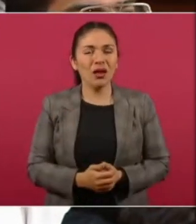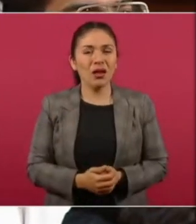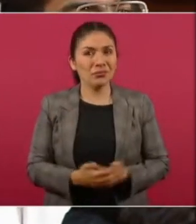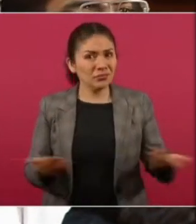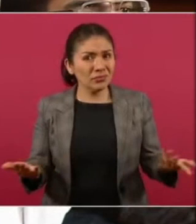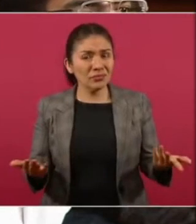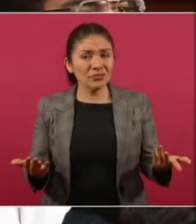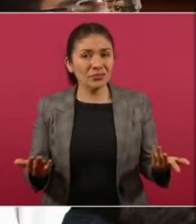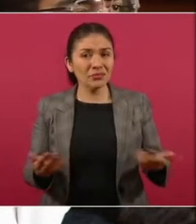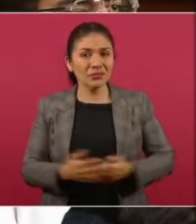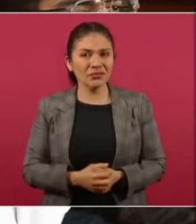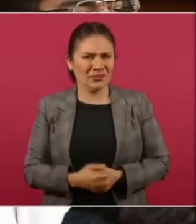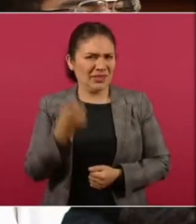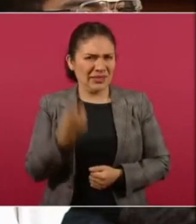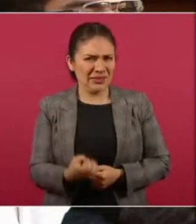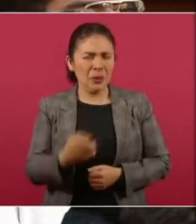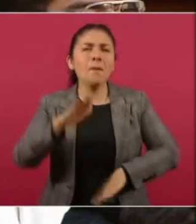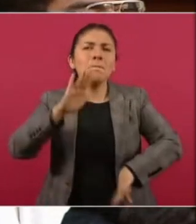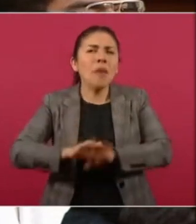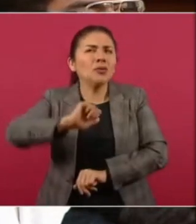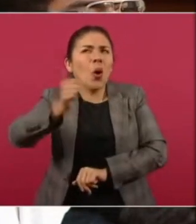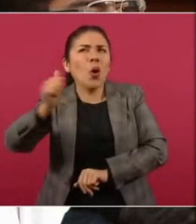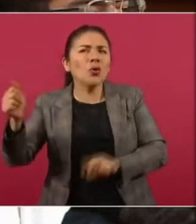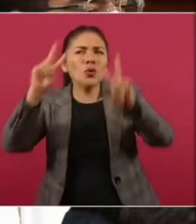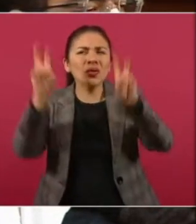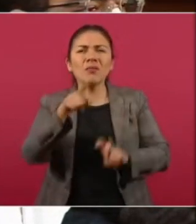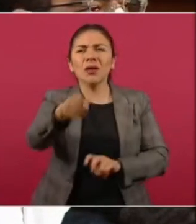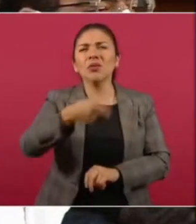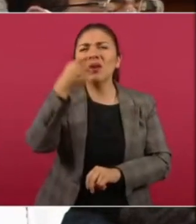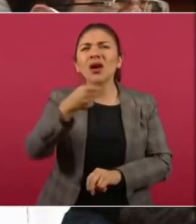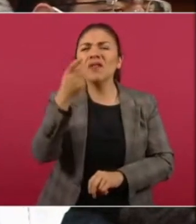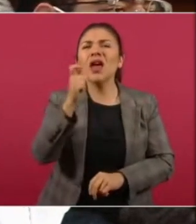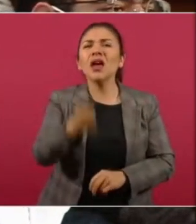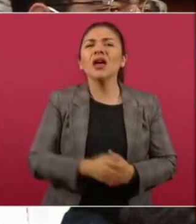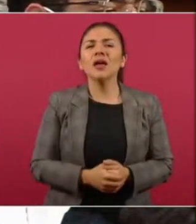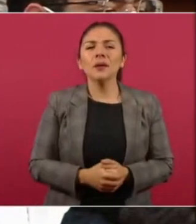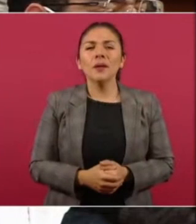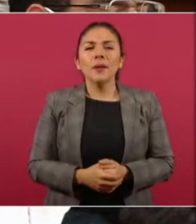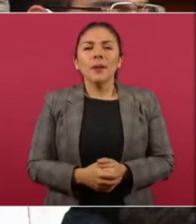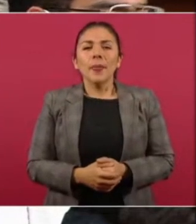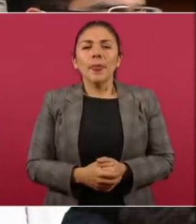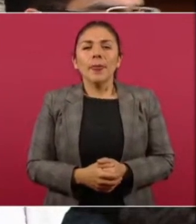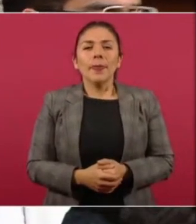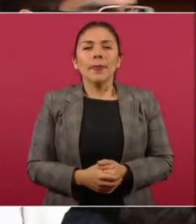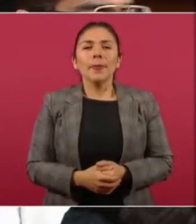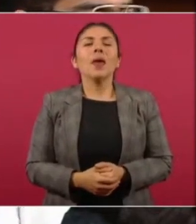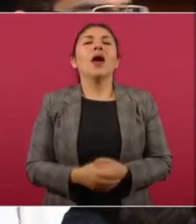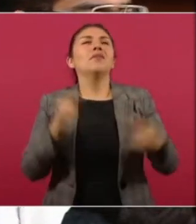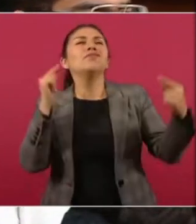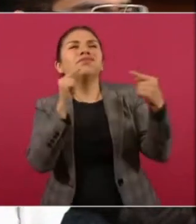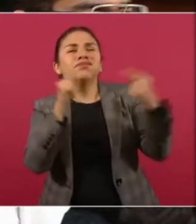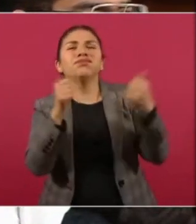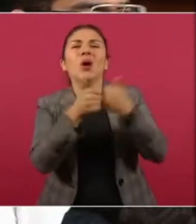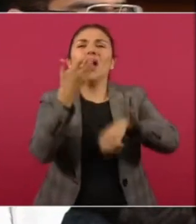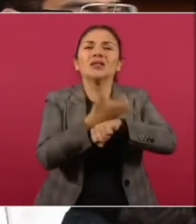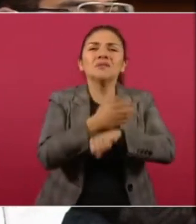eso, ya yo no me meto en esos temas que usted dice de, de su peito con Estados Unidos,